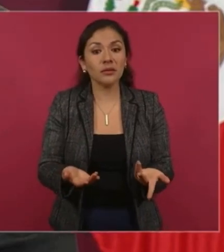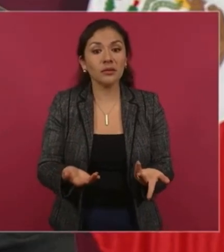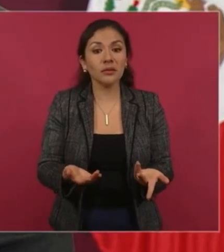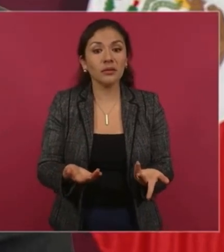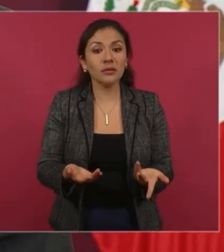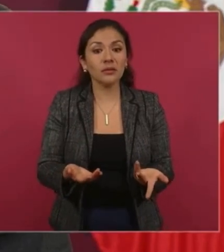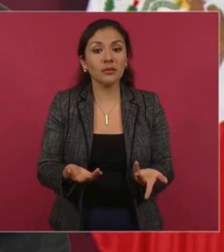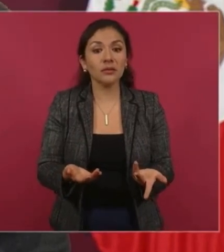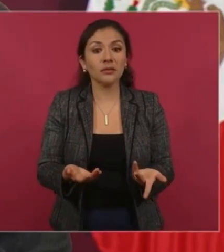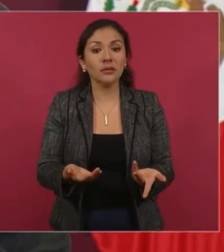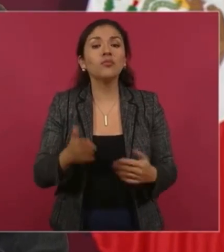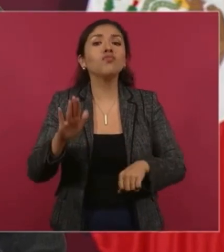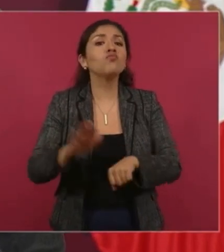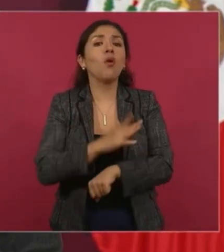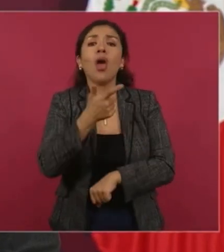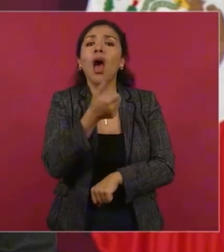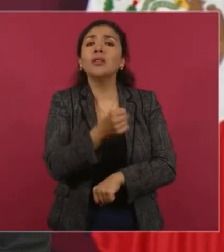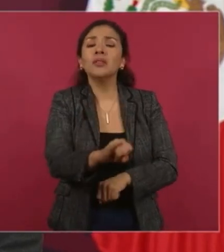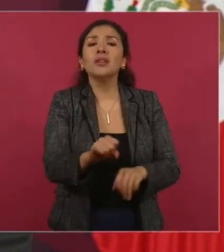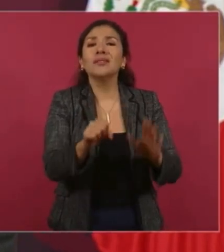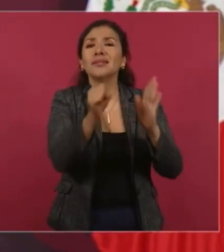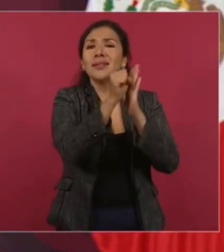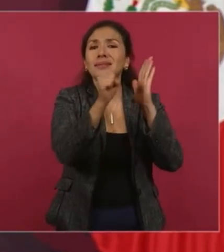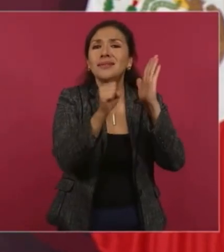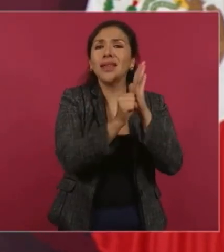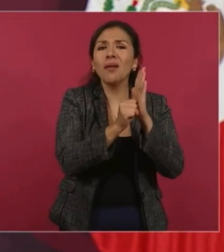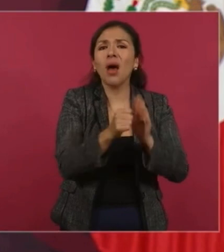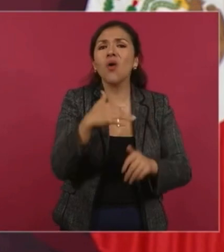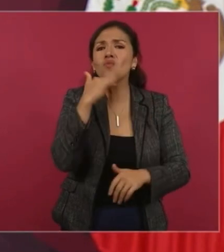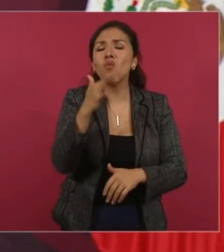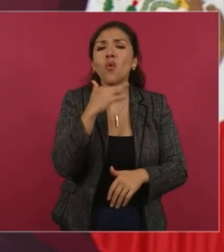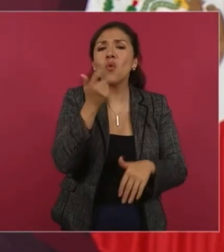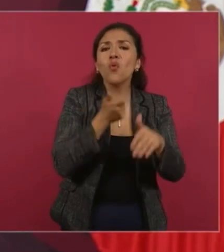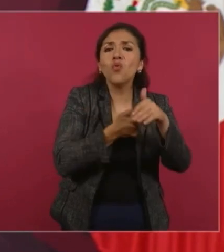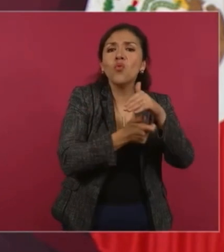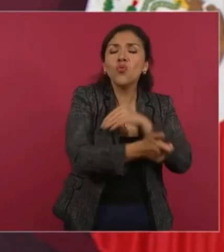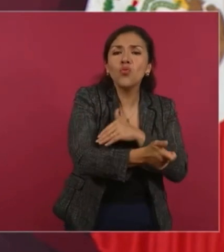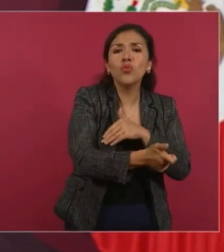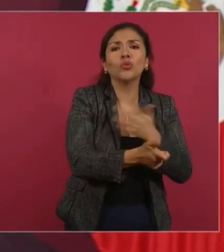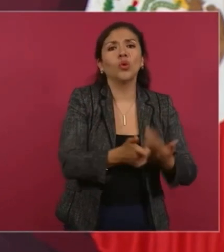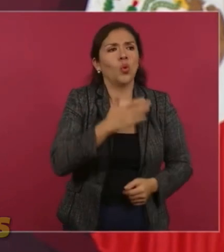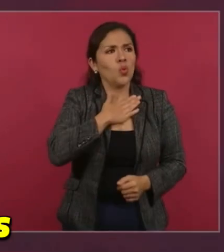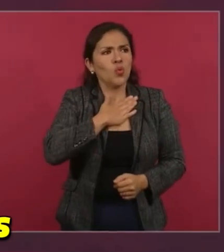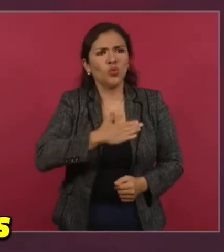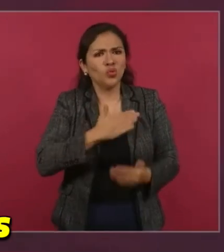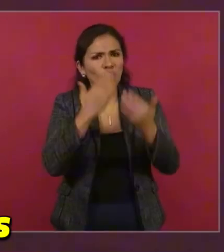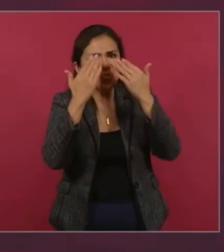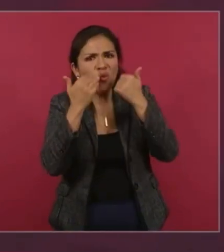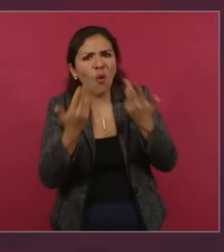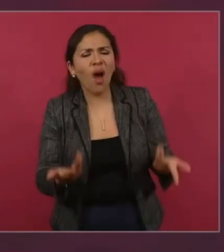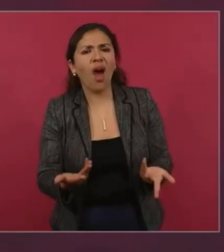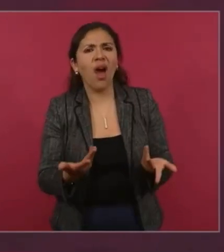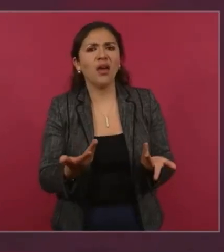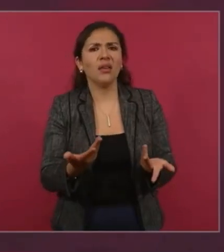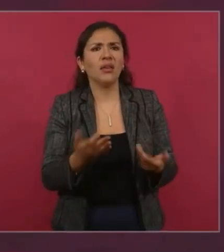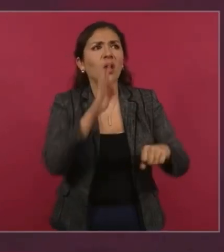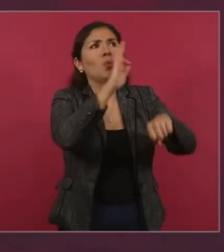los sistemas de corrupción, de injusticias, de privilegios.